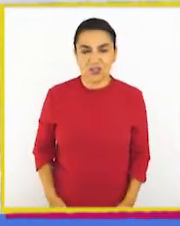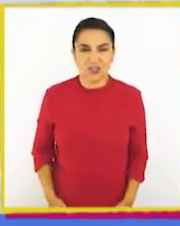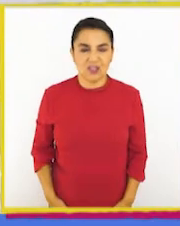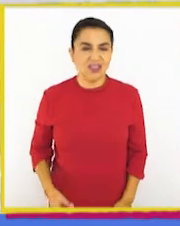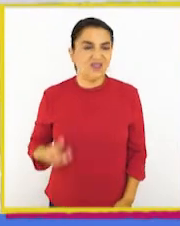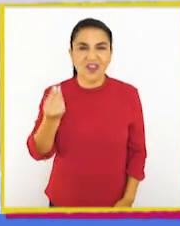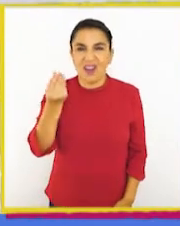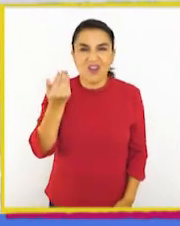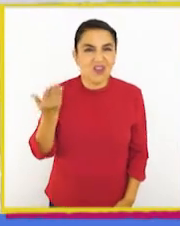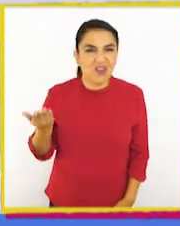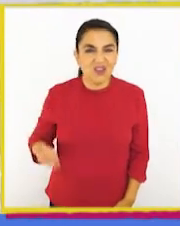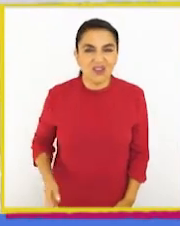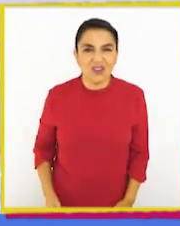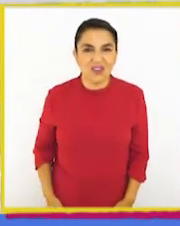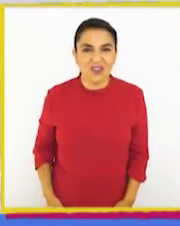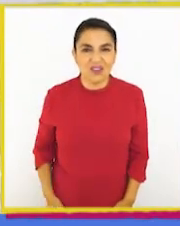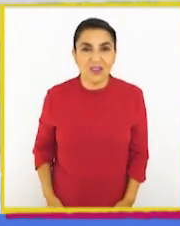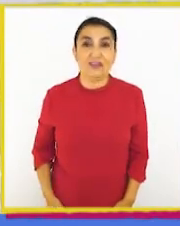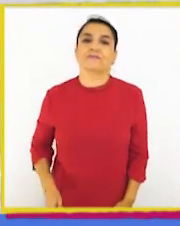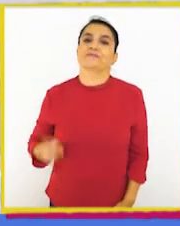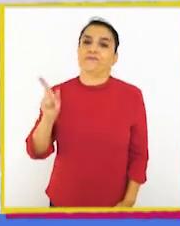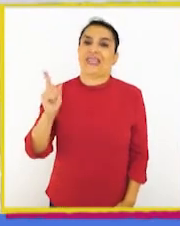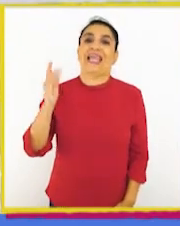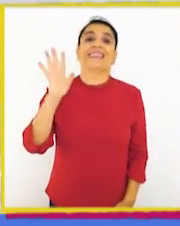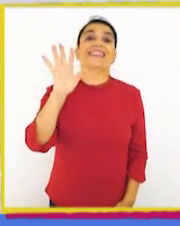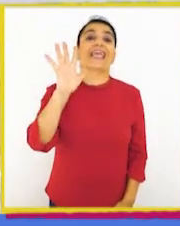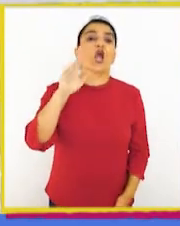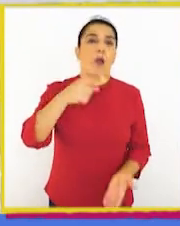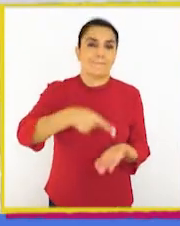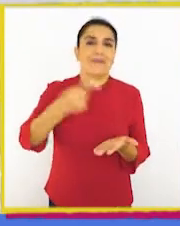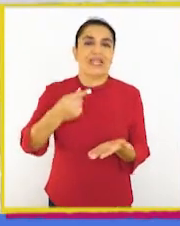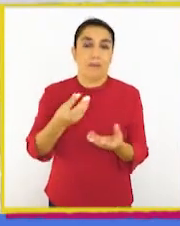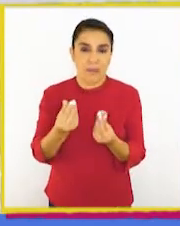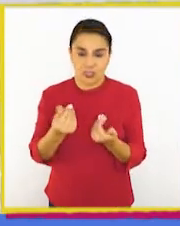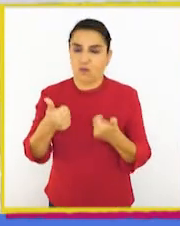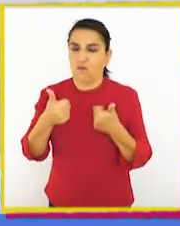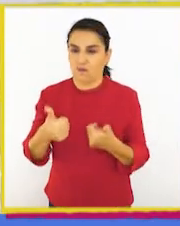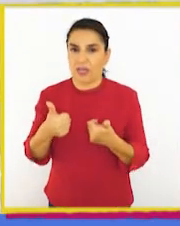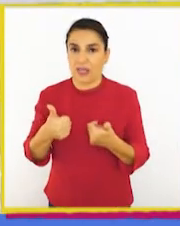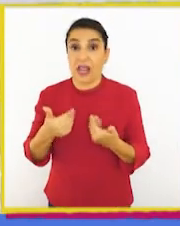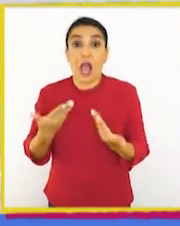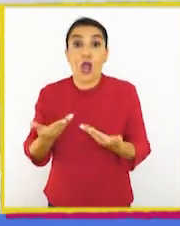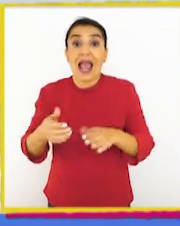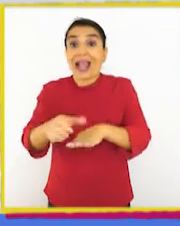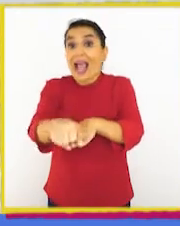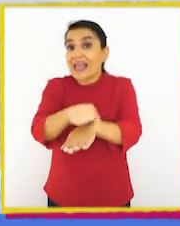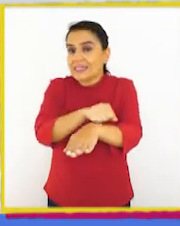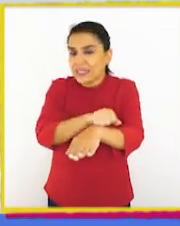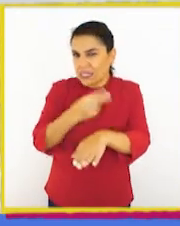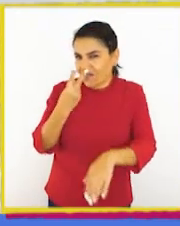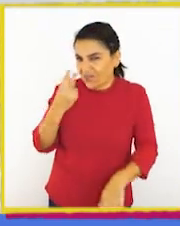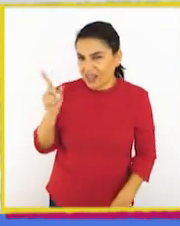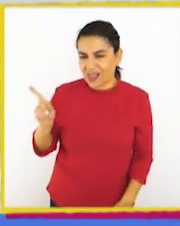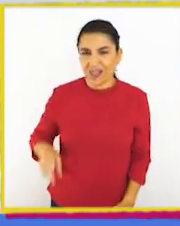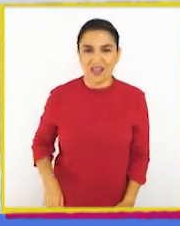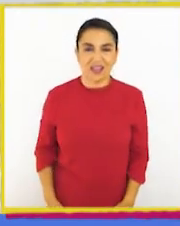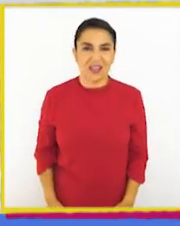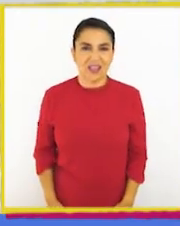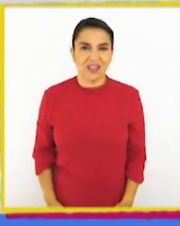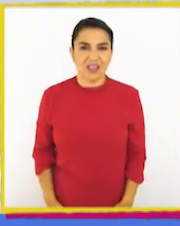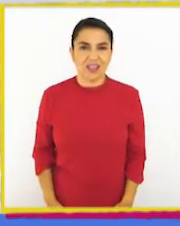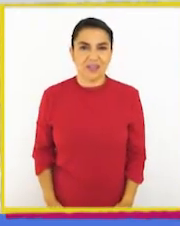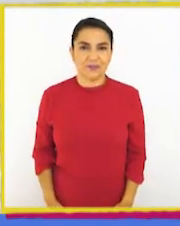¡Ese! ¿Qué valor tiene? ¡Ahí está! 5.000 pesos. ¡Muy bien! Y ahora los calcetines. ¿Ven el precio?